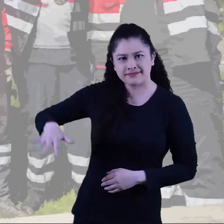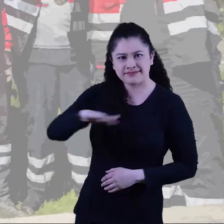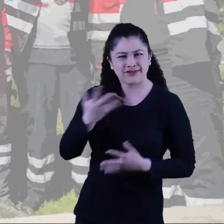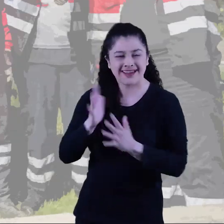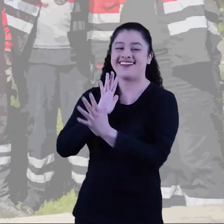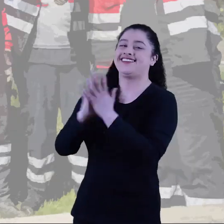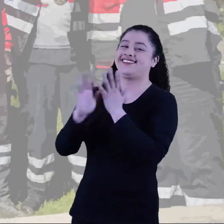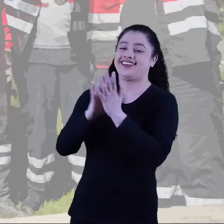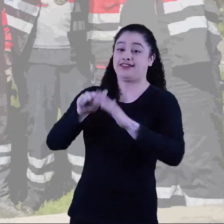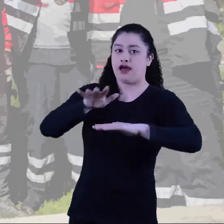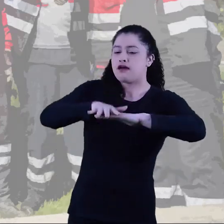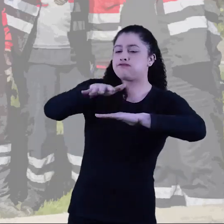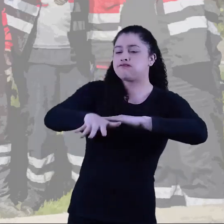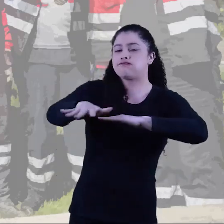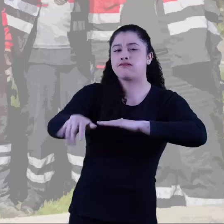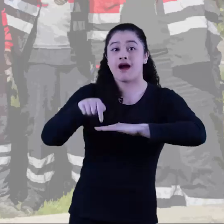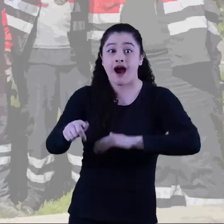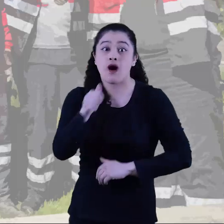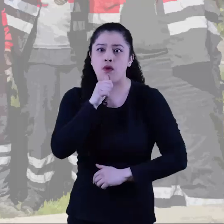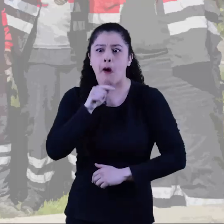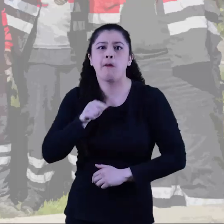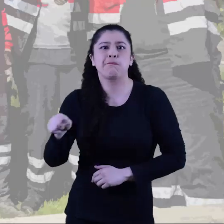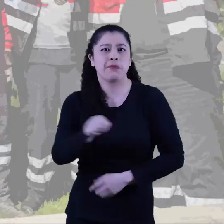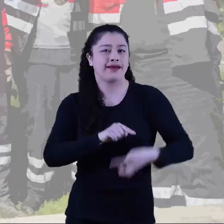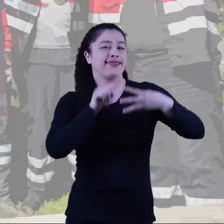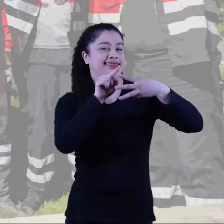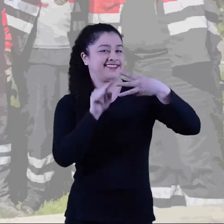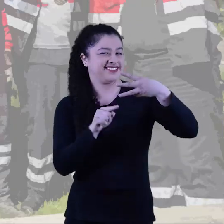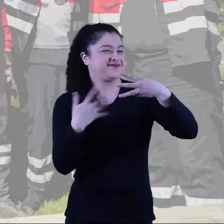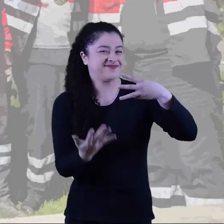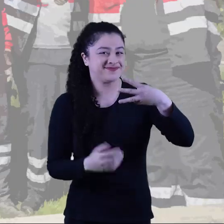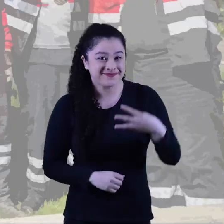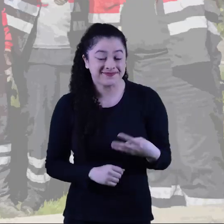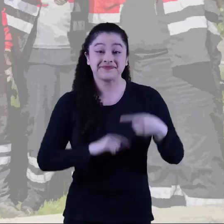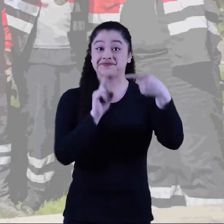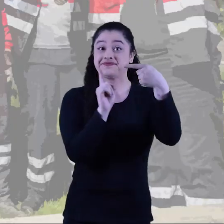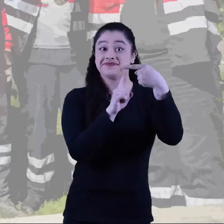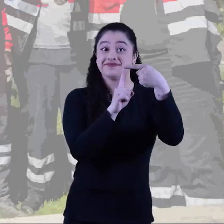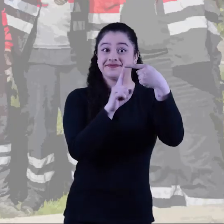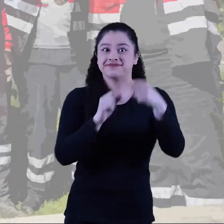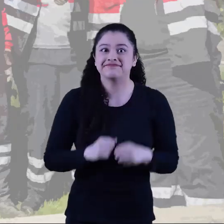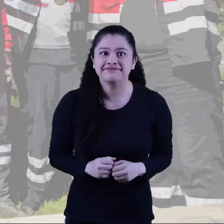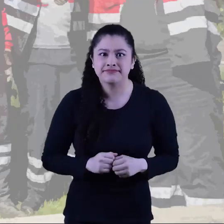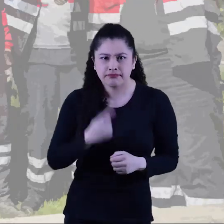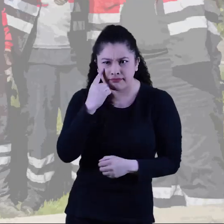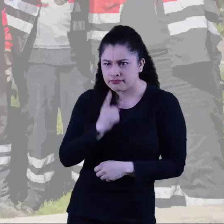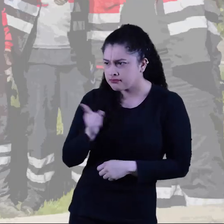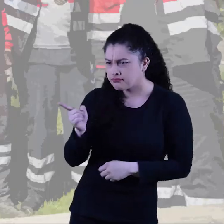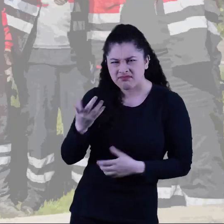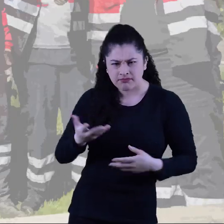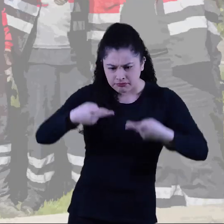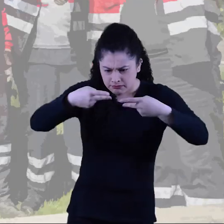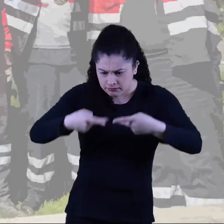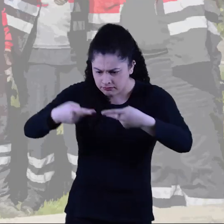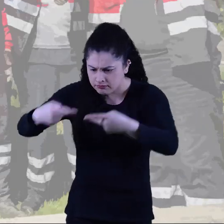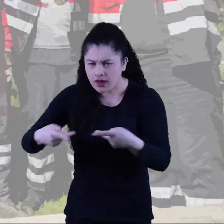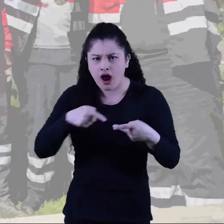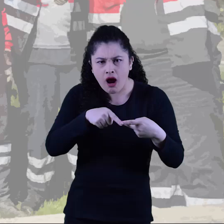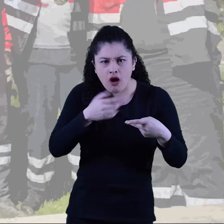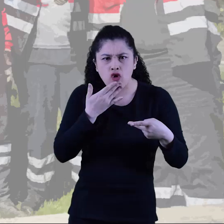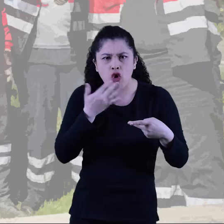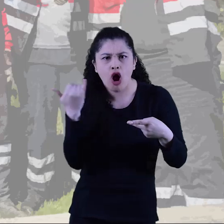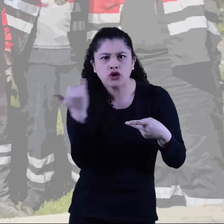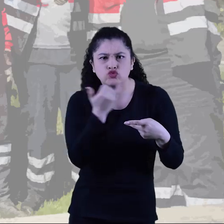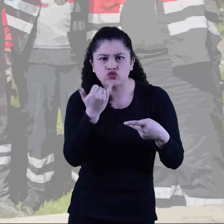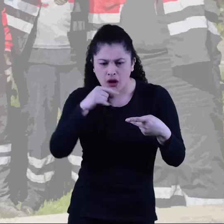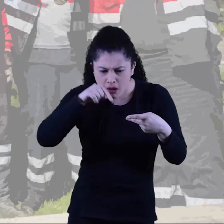Estas son tres cosas que no sabías de la conservación del eje ambiental. Estos adoquines azules son adoquines